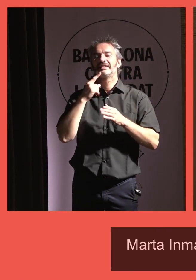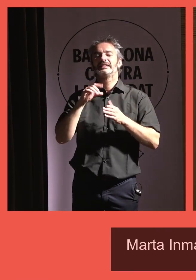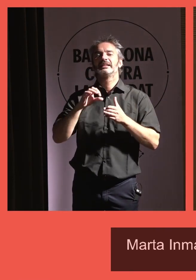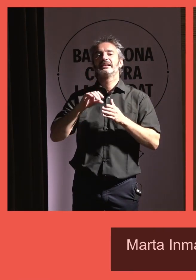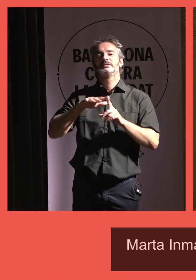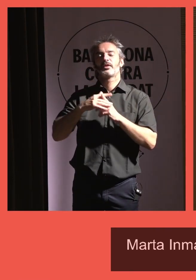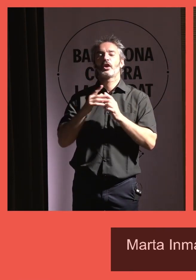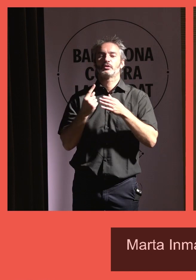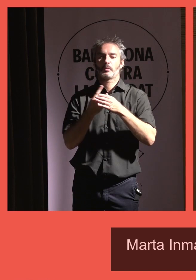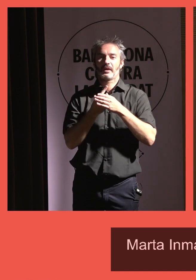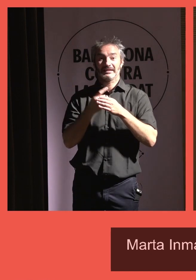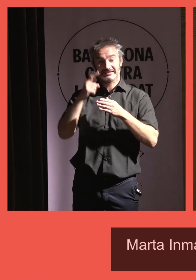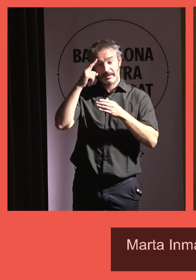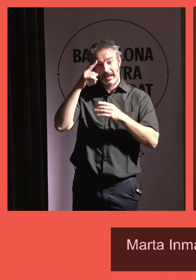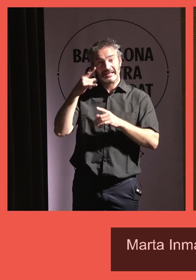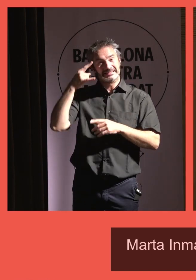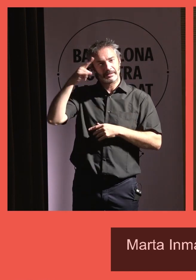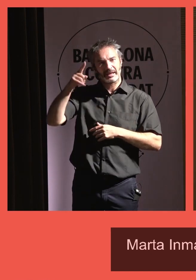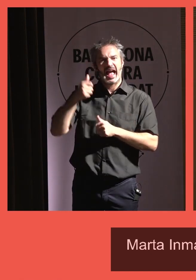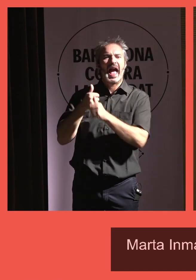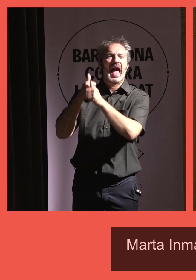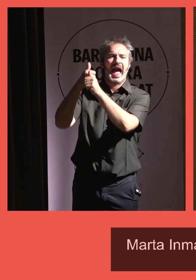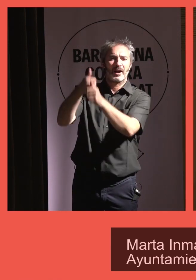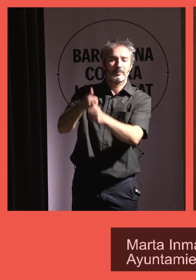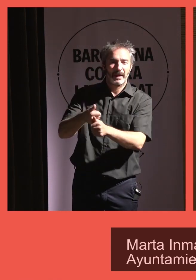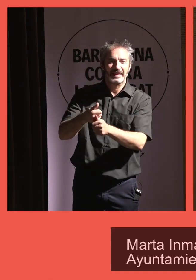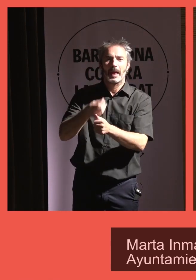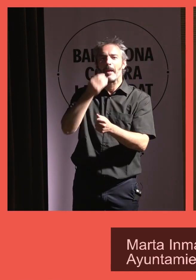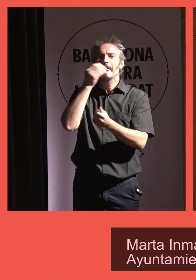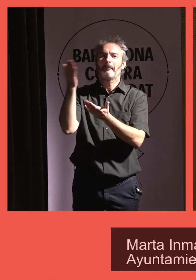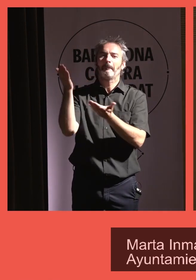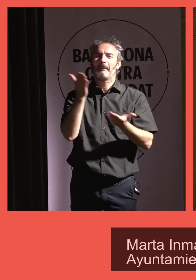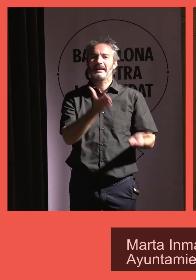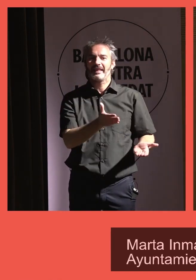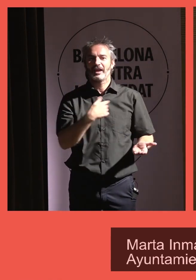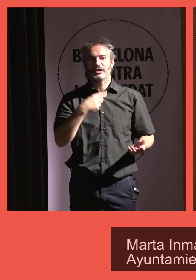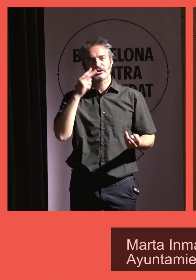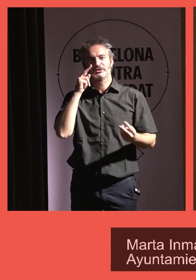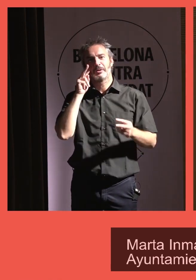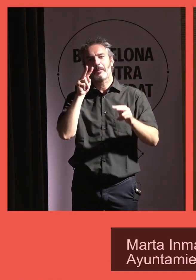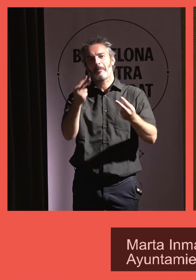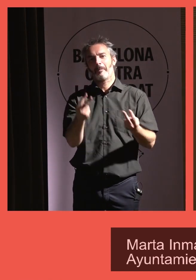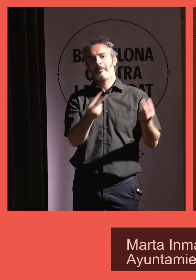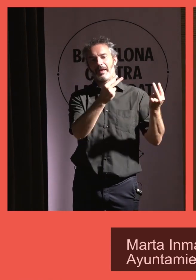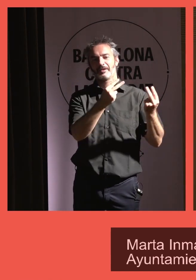de Soledad. Salamanca acompaña. Marta, bienvenida. Te estamos viendo...